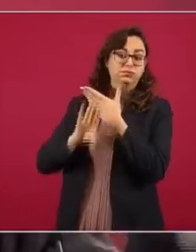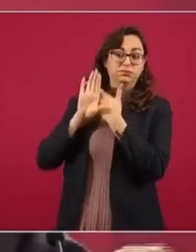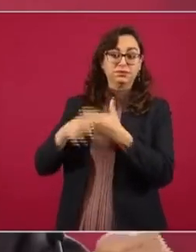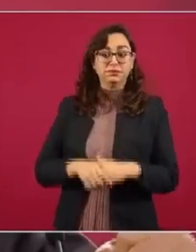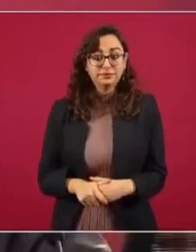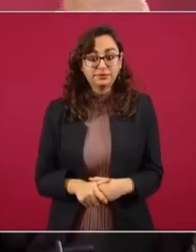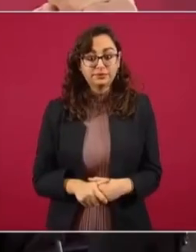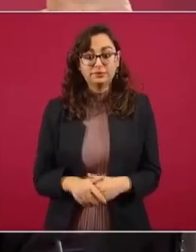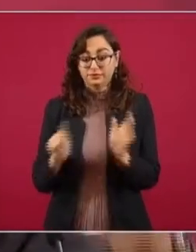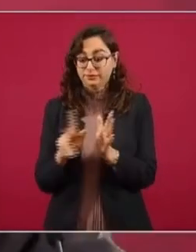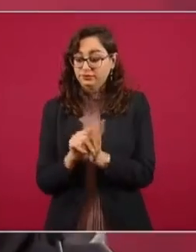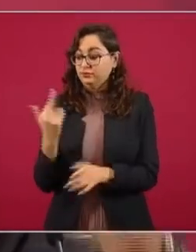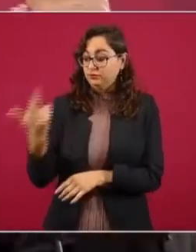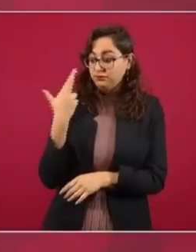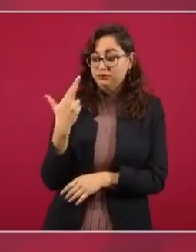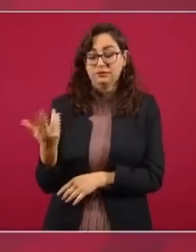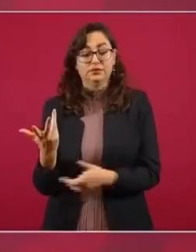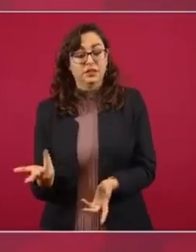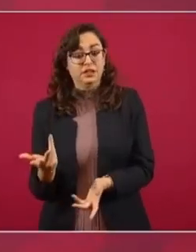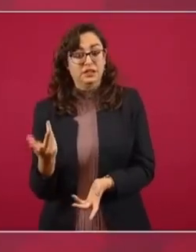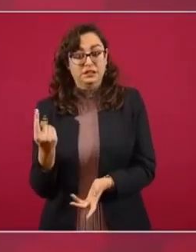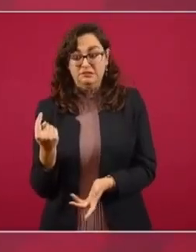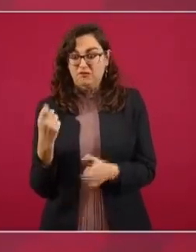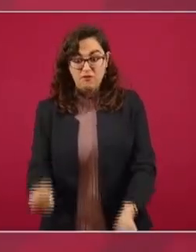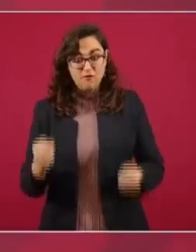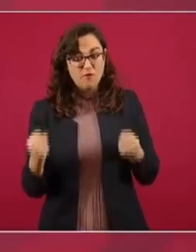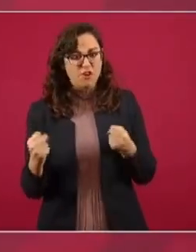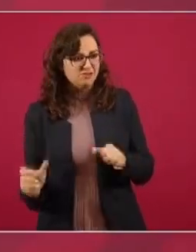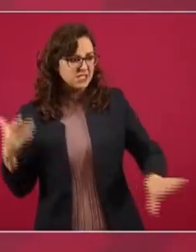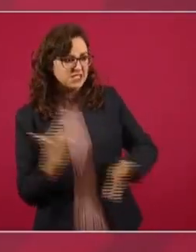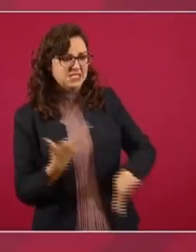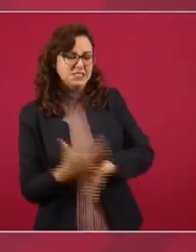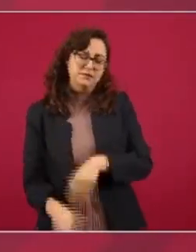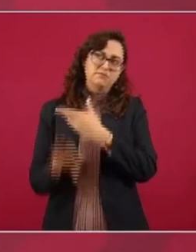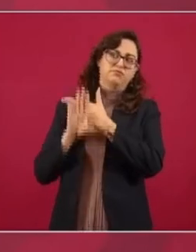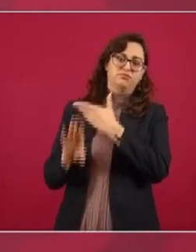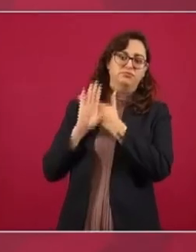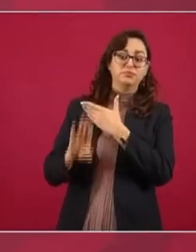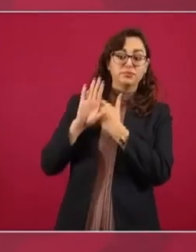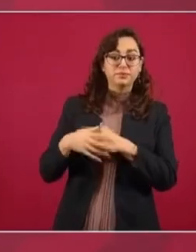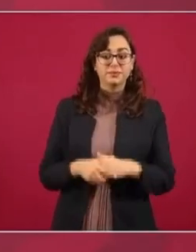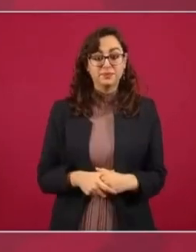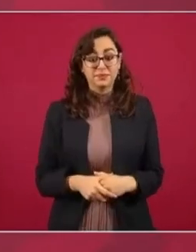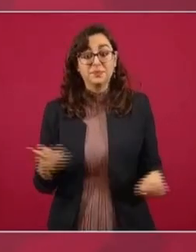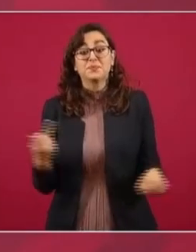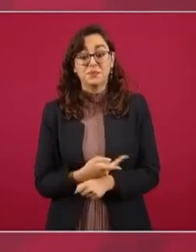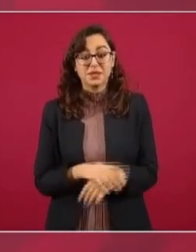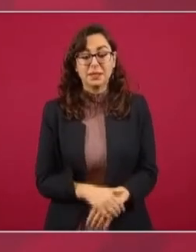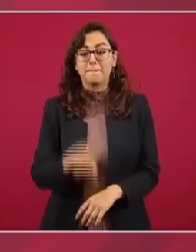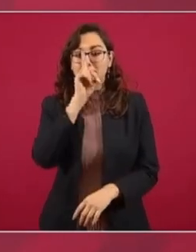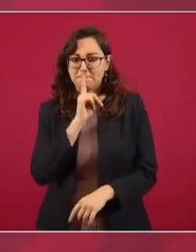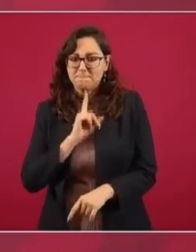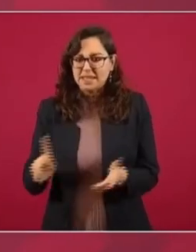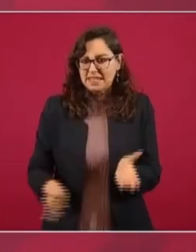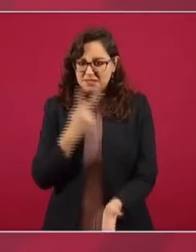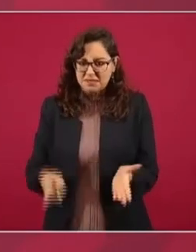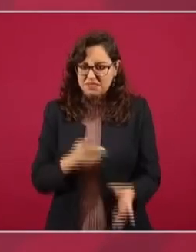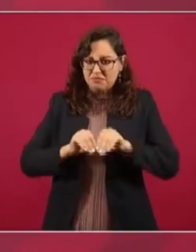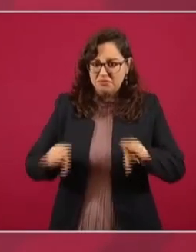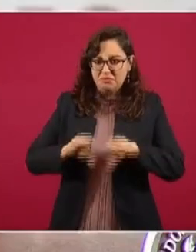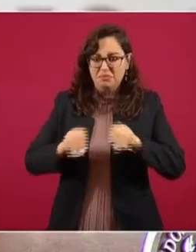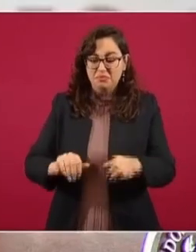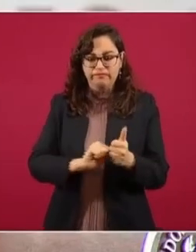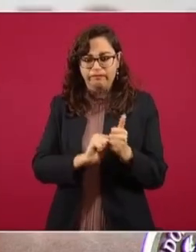estaban los medios en su apogeo, sobre todo las televisoras, con la máxima de Goebbels. De una mentira que se repite muchas veces se puede convertir en verdad.